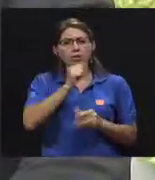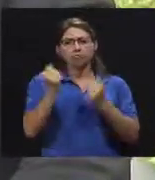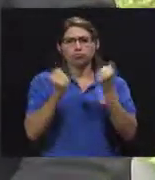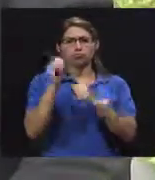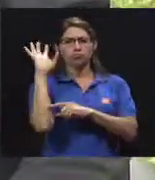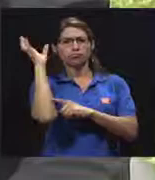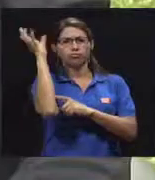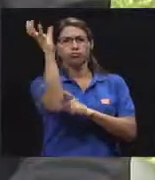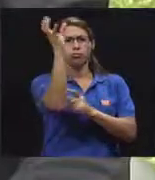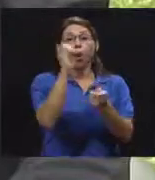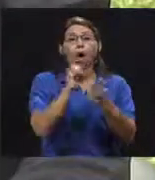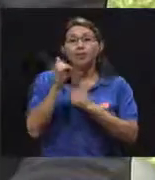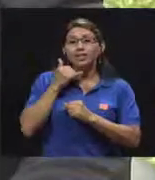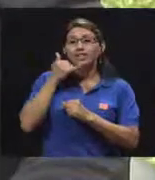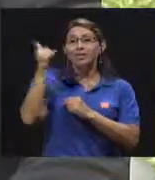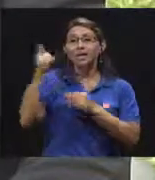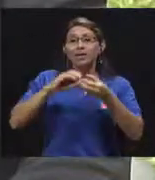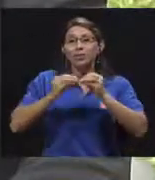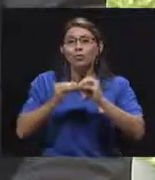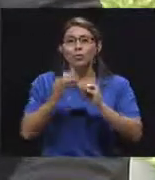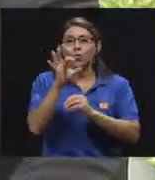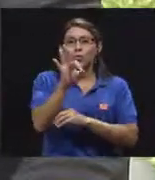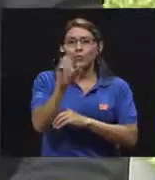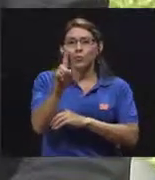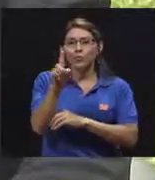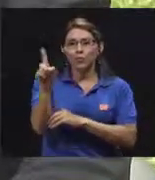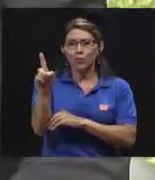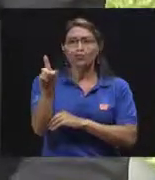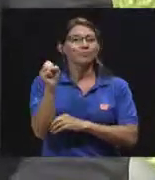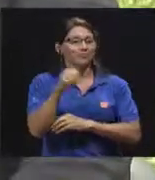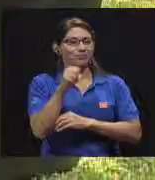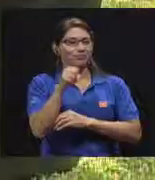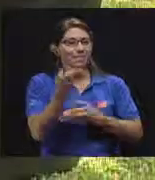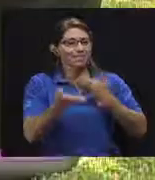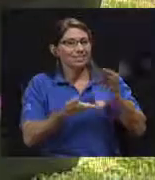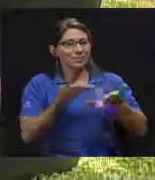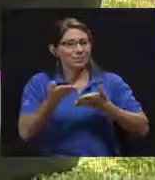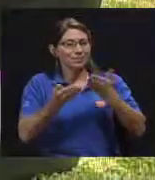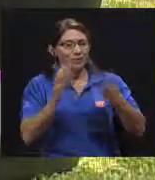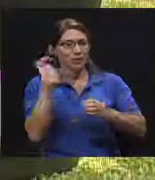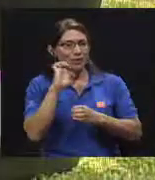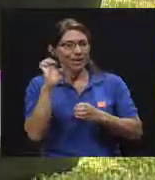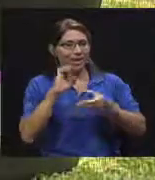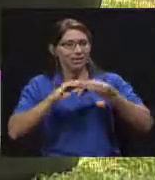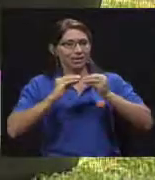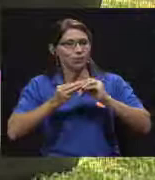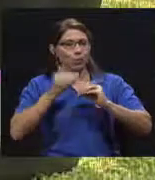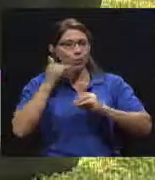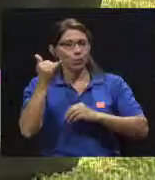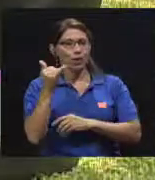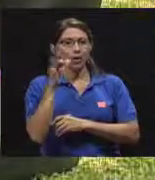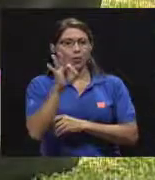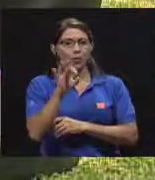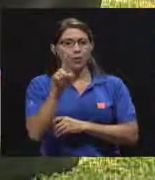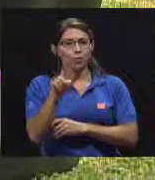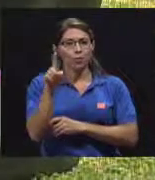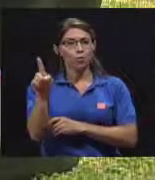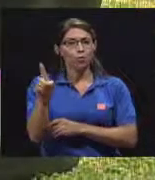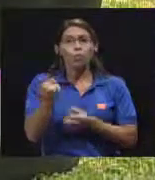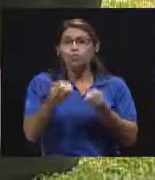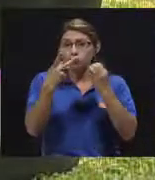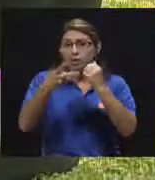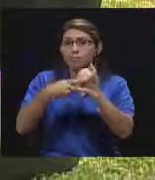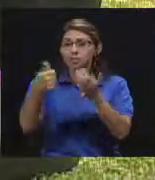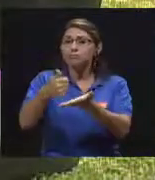ambulancia o se llama al teléfono 911, el típico aquí en nuestro país. El servicio de emergencias 911, ¿verdad? Cómo nos ha